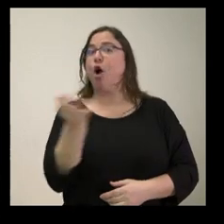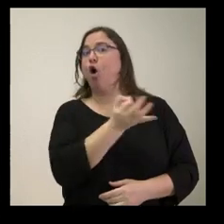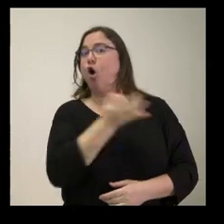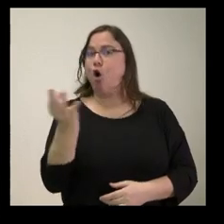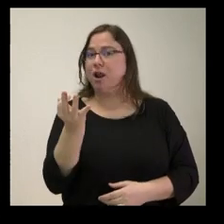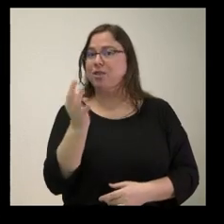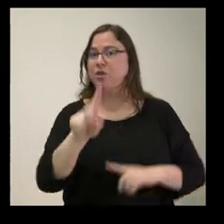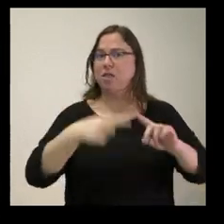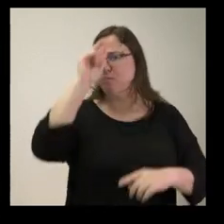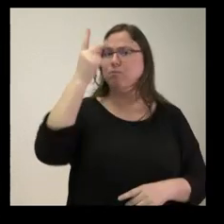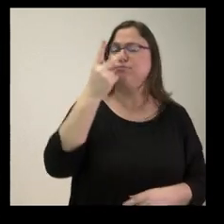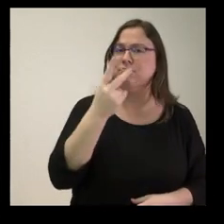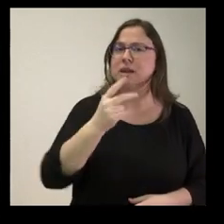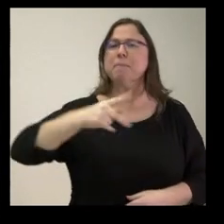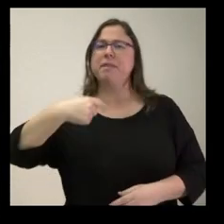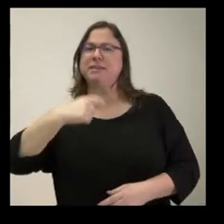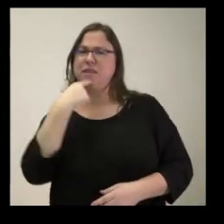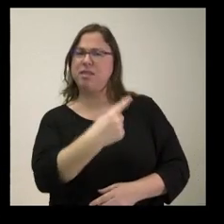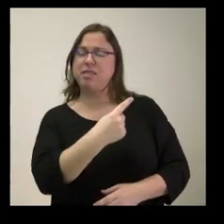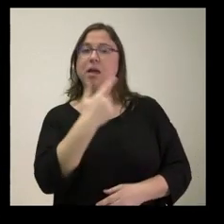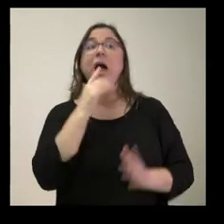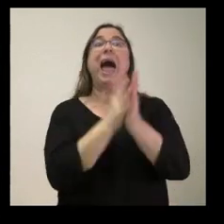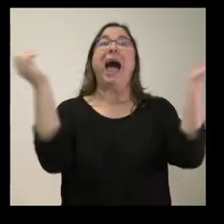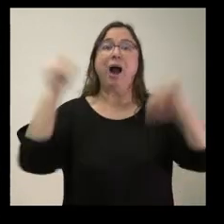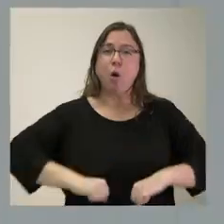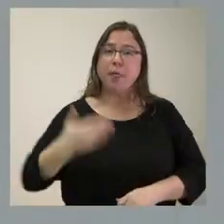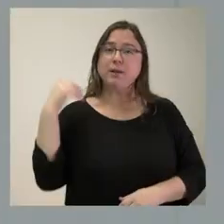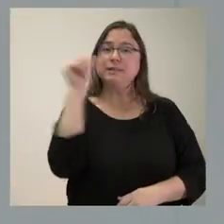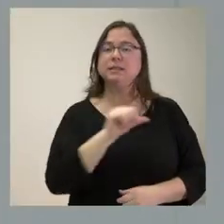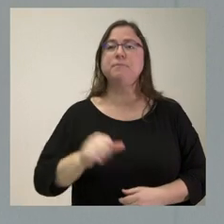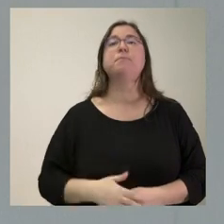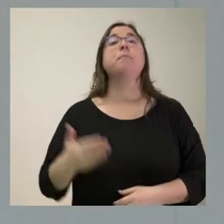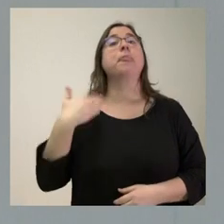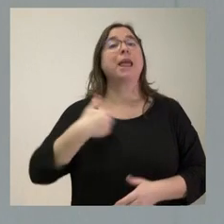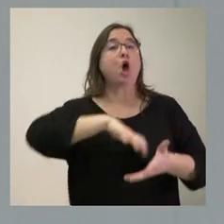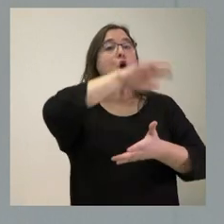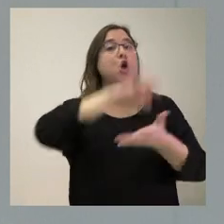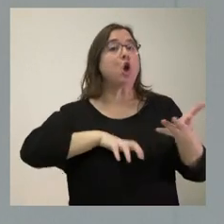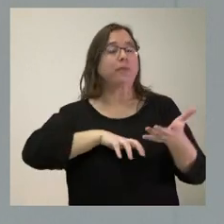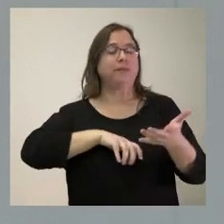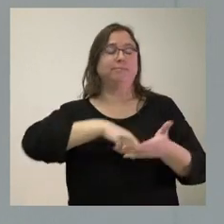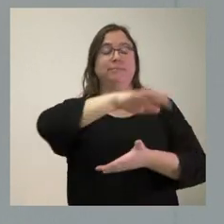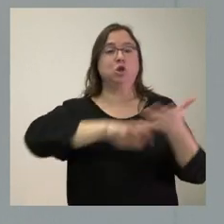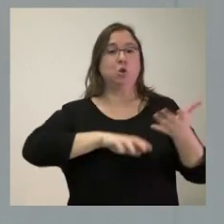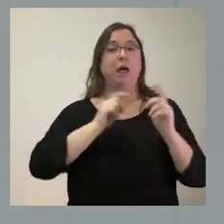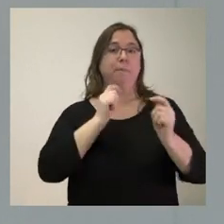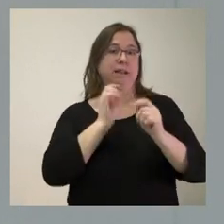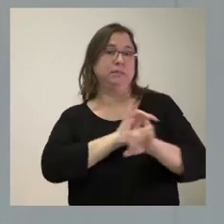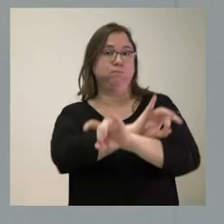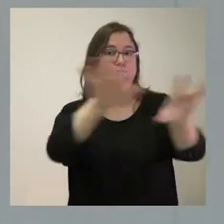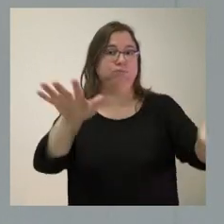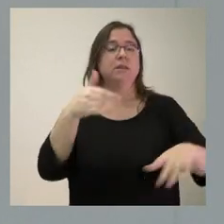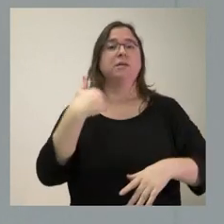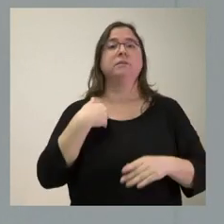explicando el señor García Gallardo? ¿Era lo que se había acordado en ese consejo de la semana pasada? Había una nota de prensa, una nota de prensa que había sido elaborada con el